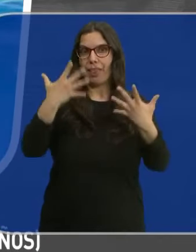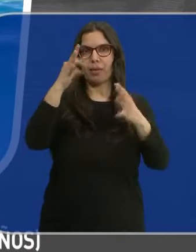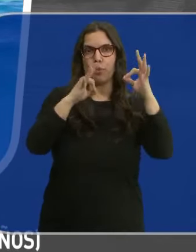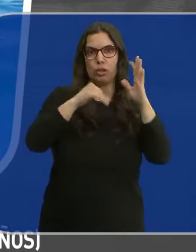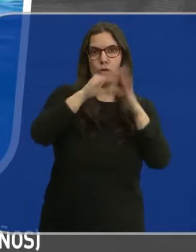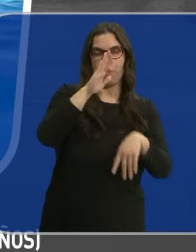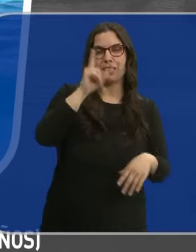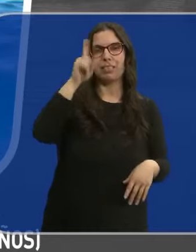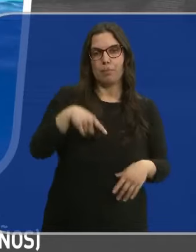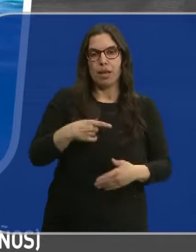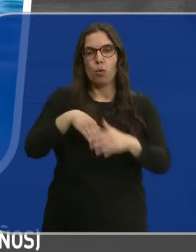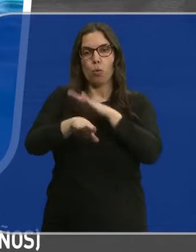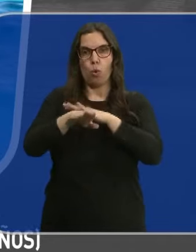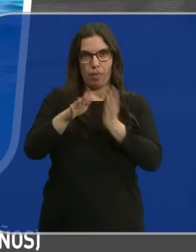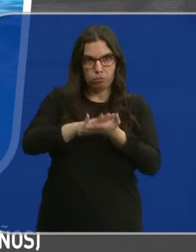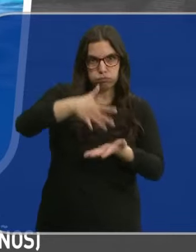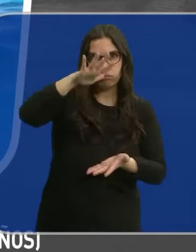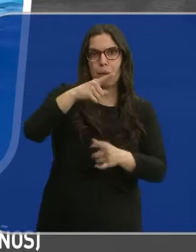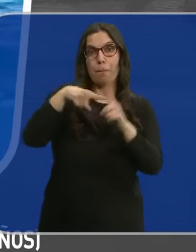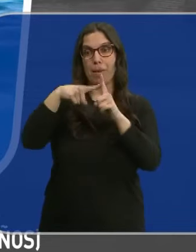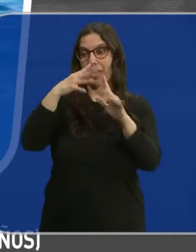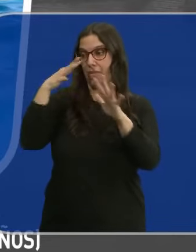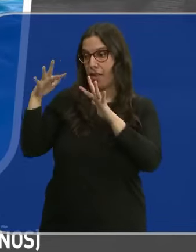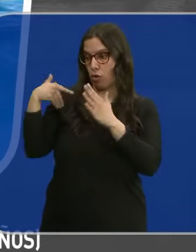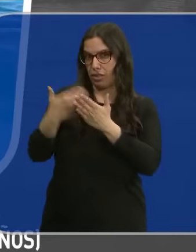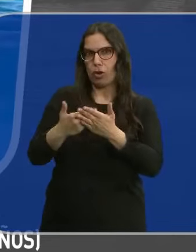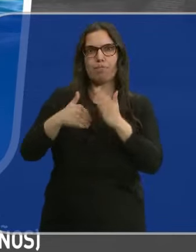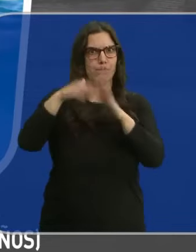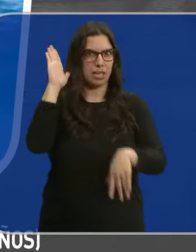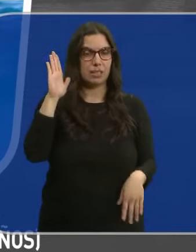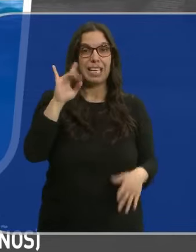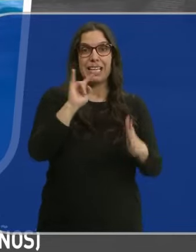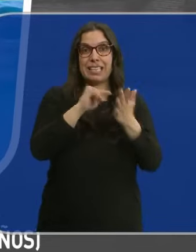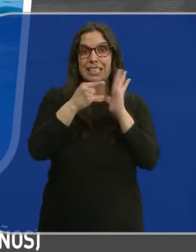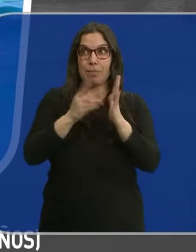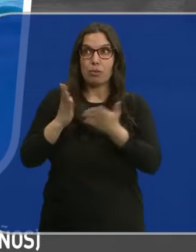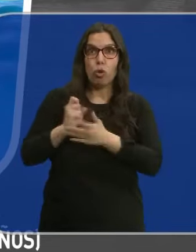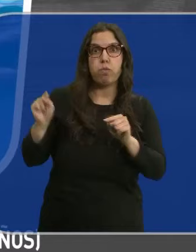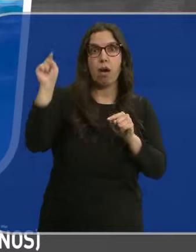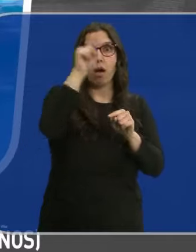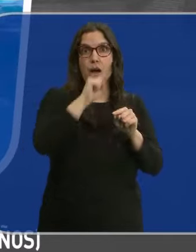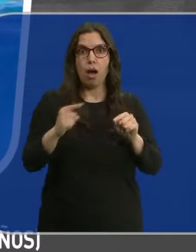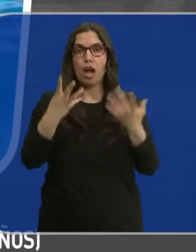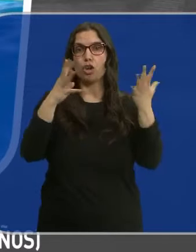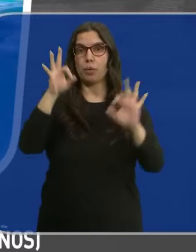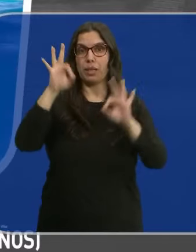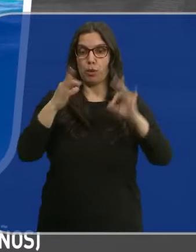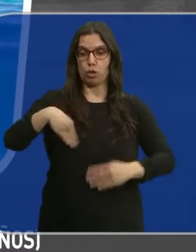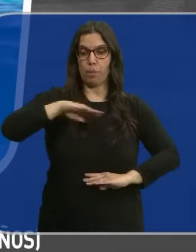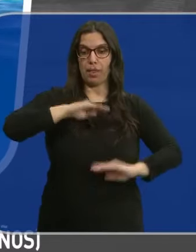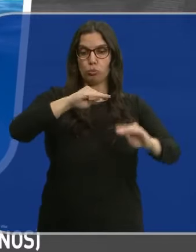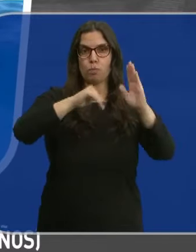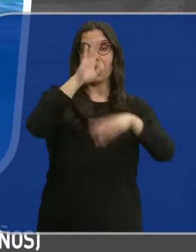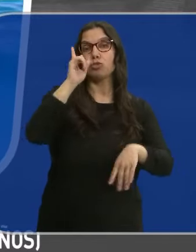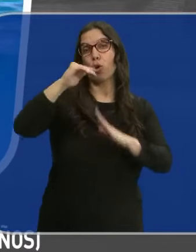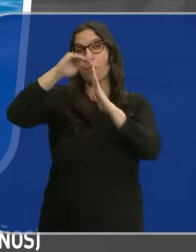también hay más volumen embalsado que la media de los últimos 10 años. Y todos los sistemas superan el 90% de su capacidad. Solo